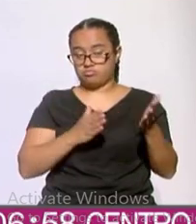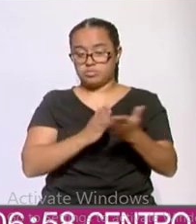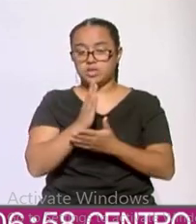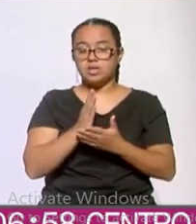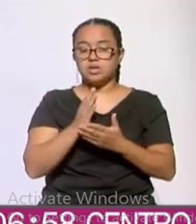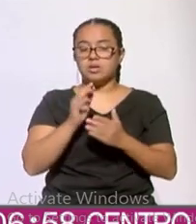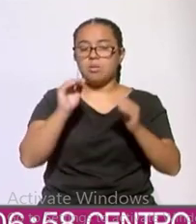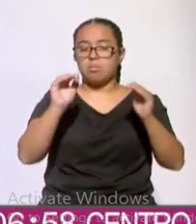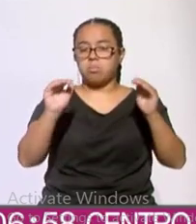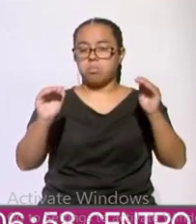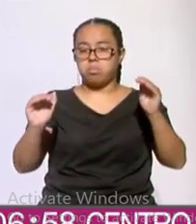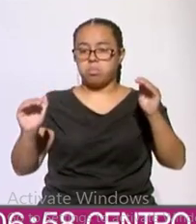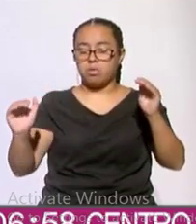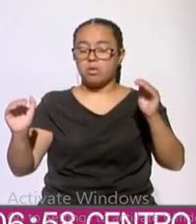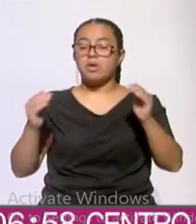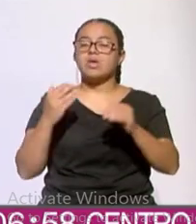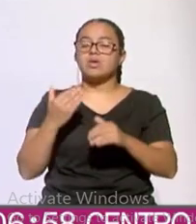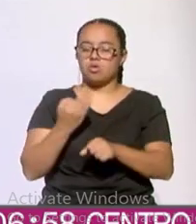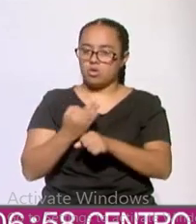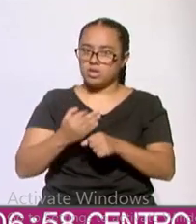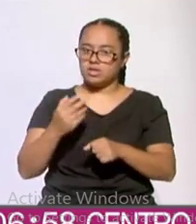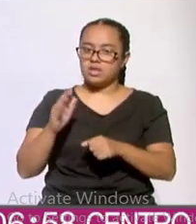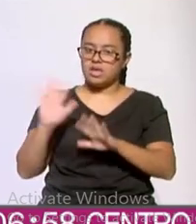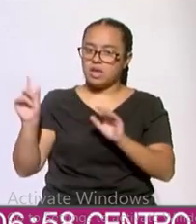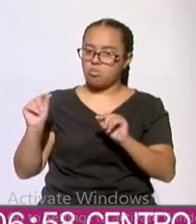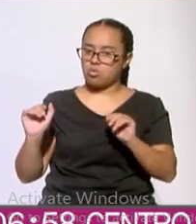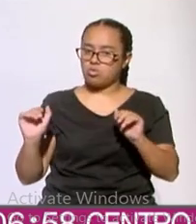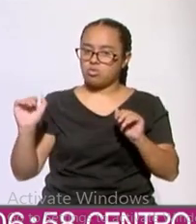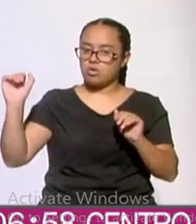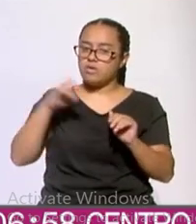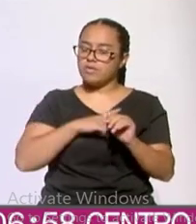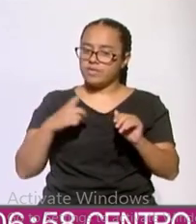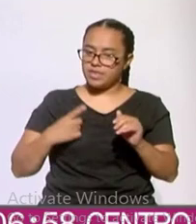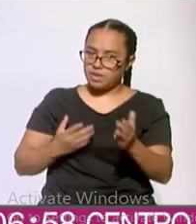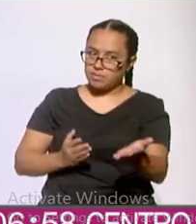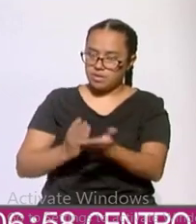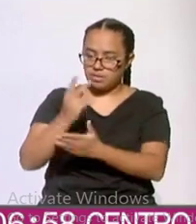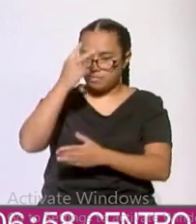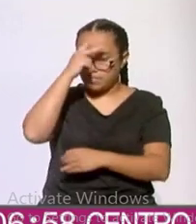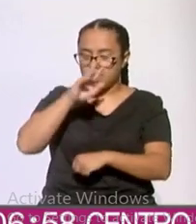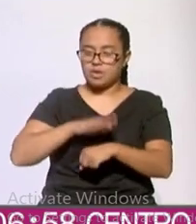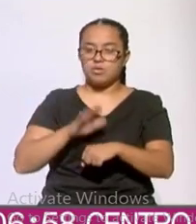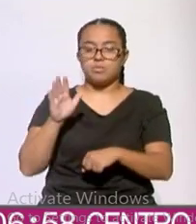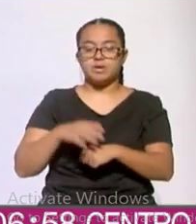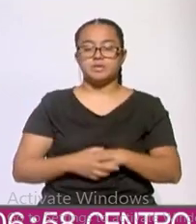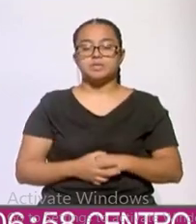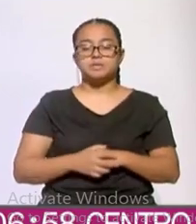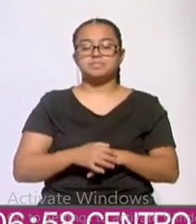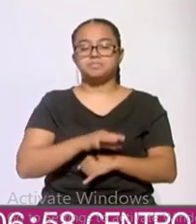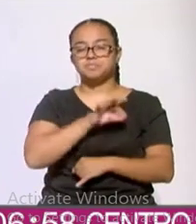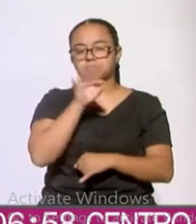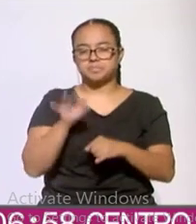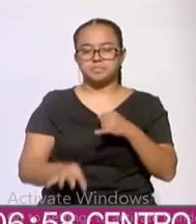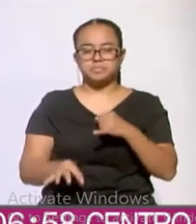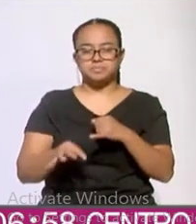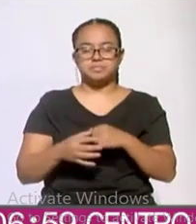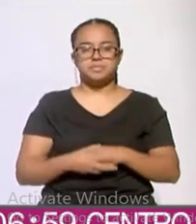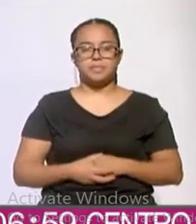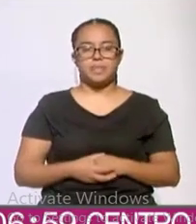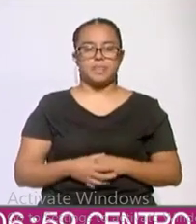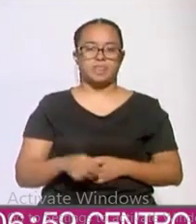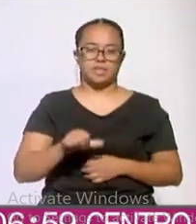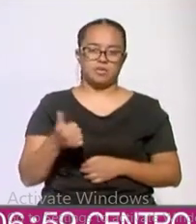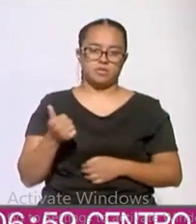la de tenerse que involucrar, es decir, con un papel más activo. Finalmente, y esta es pues una